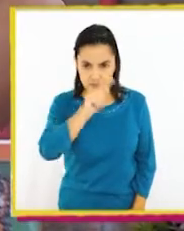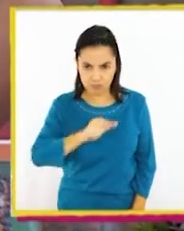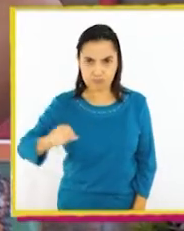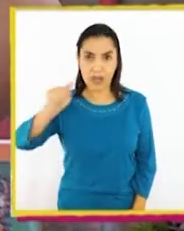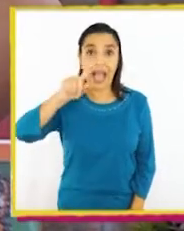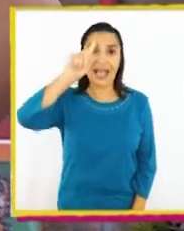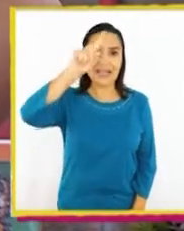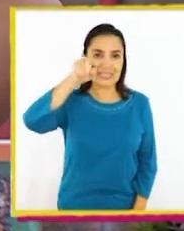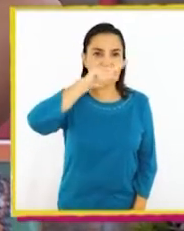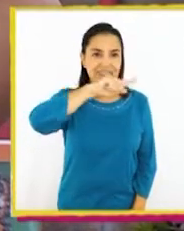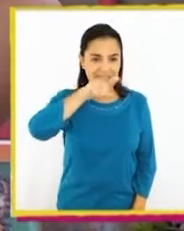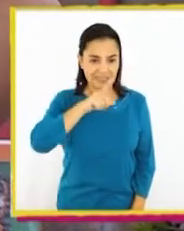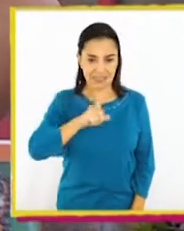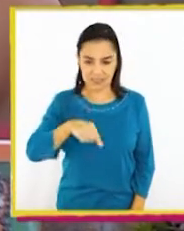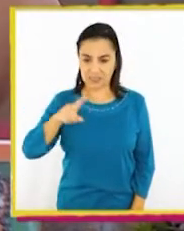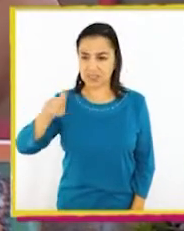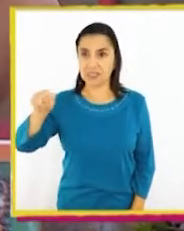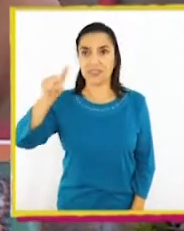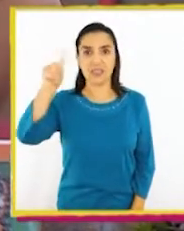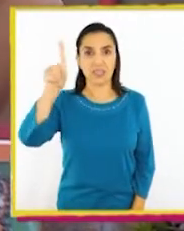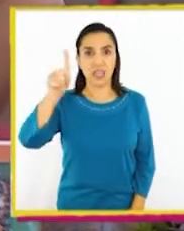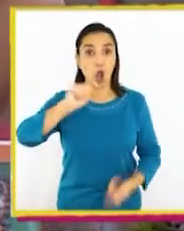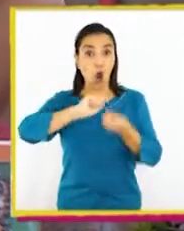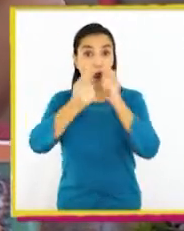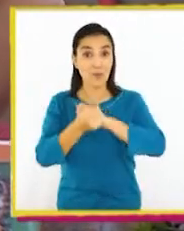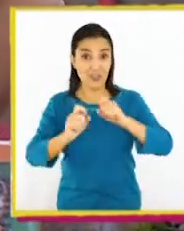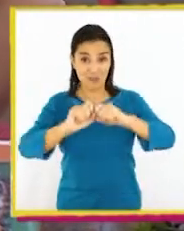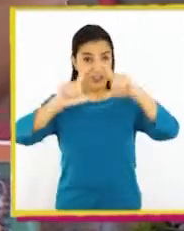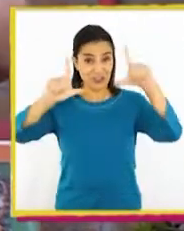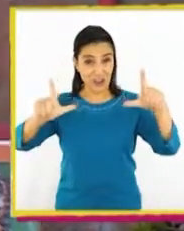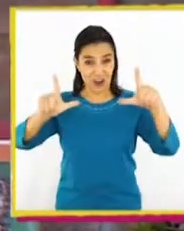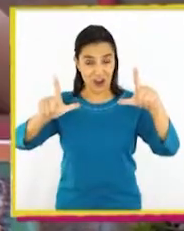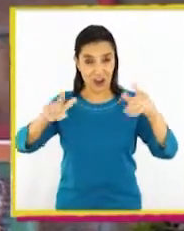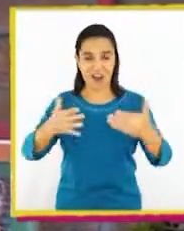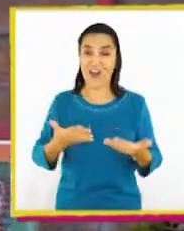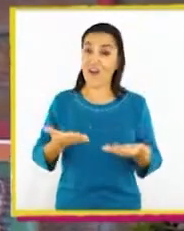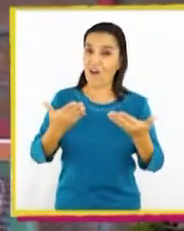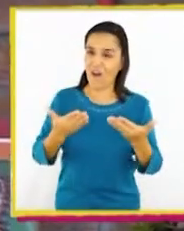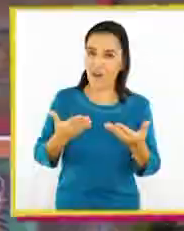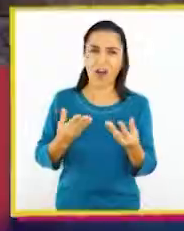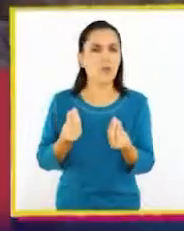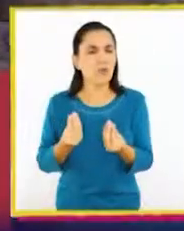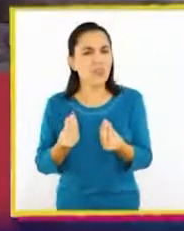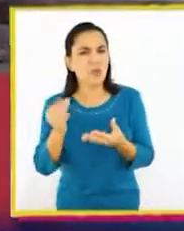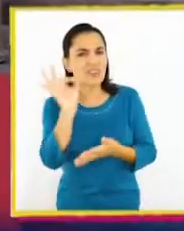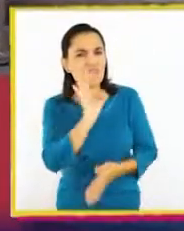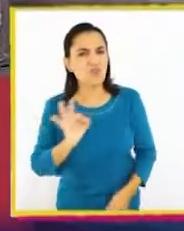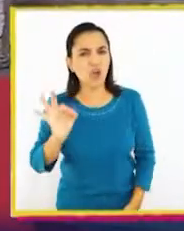rectas alrededor, lo podemos convertir en un sol. ¿Qué más podemos dibujar?